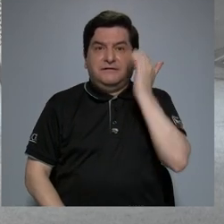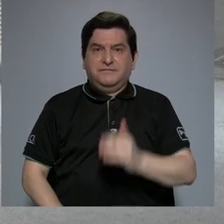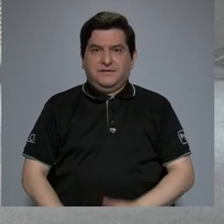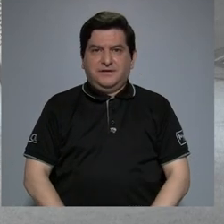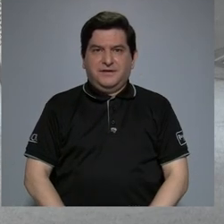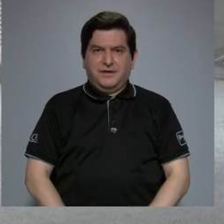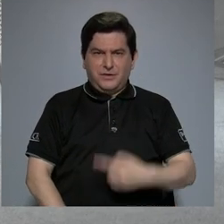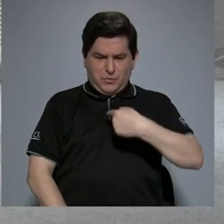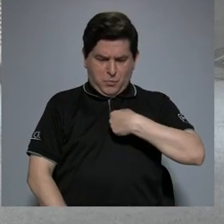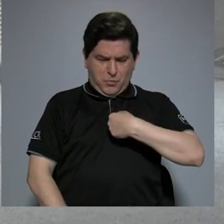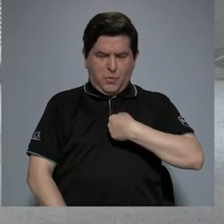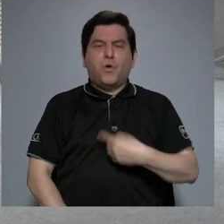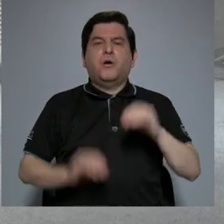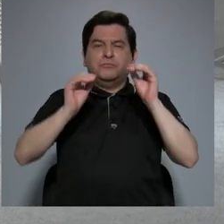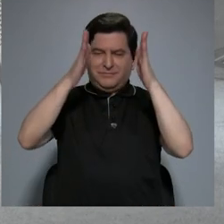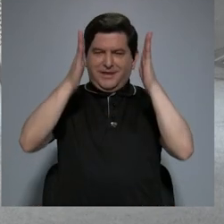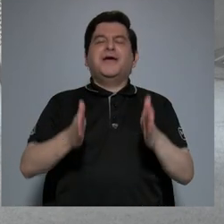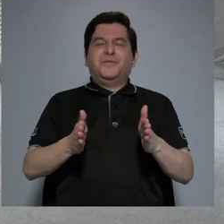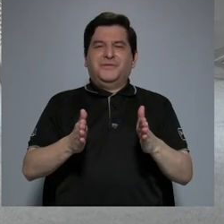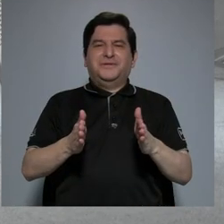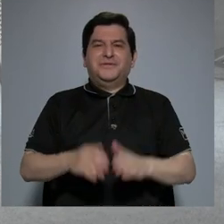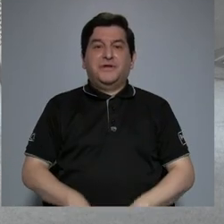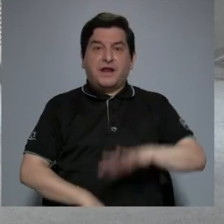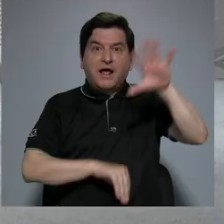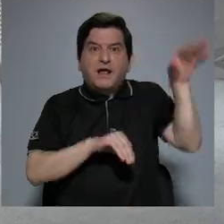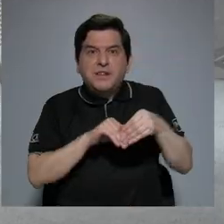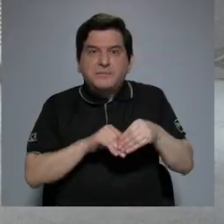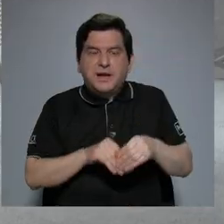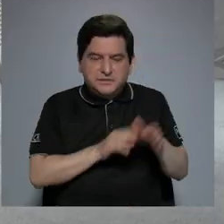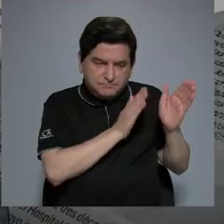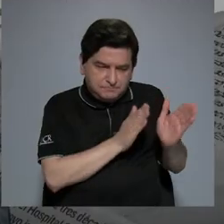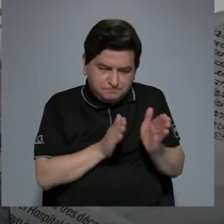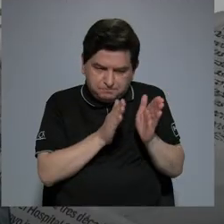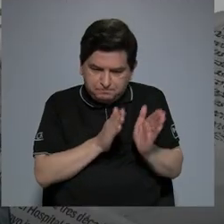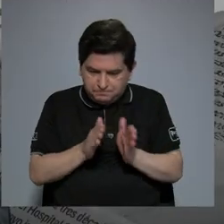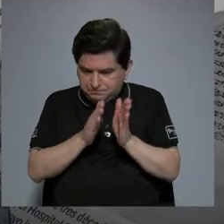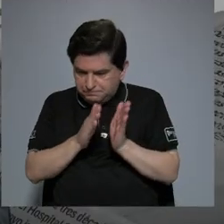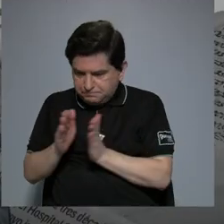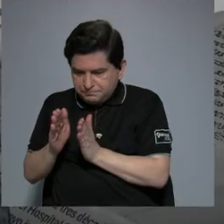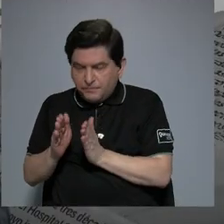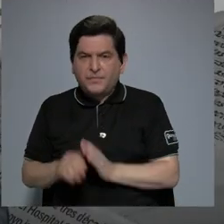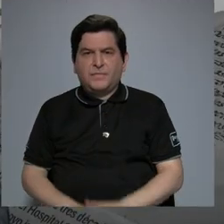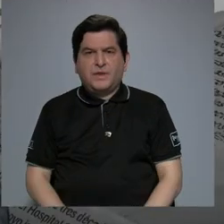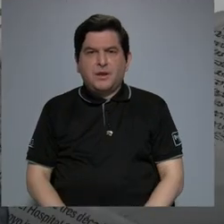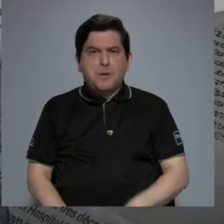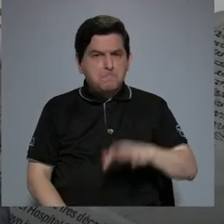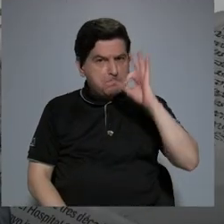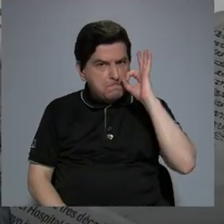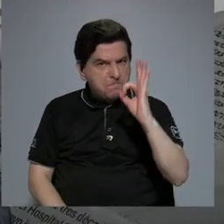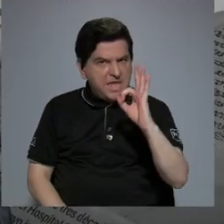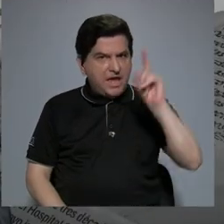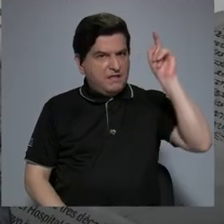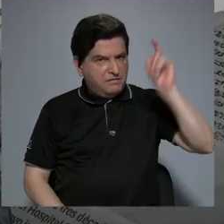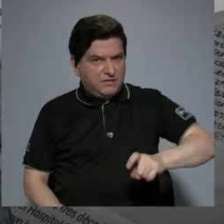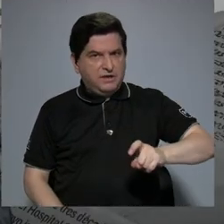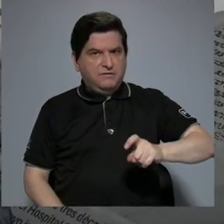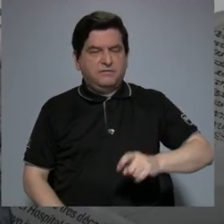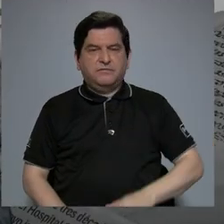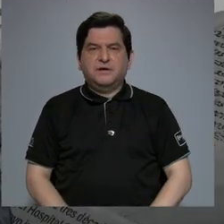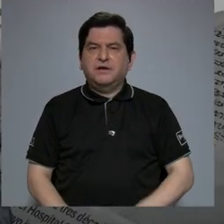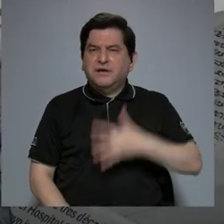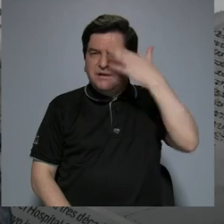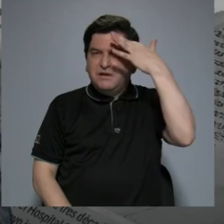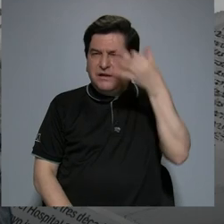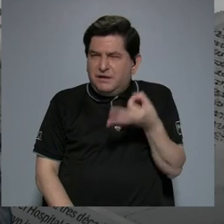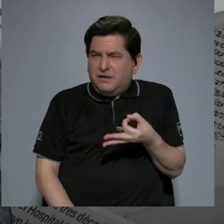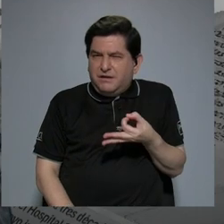un educador. Además de eso, la formación, que tienen que estar bien formados y creo